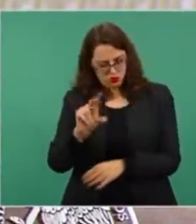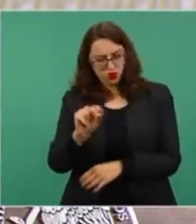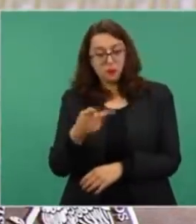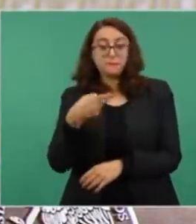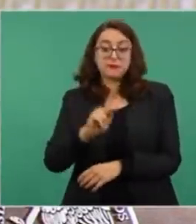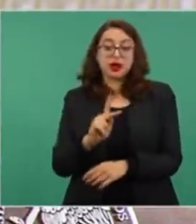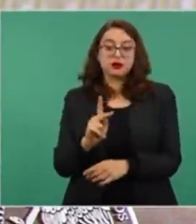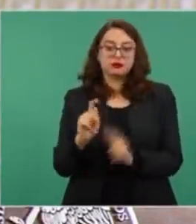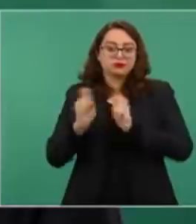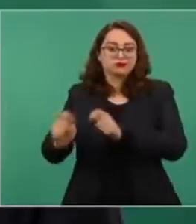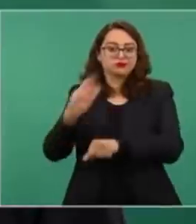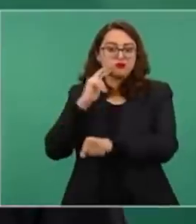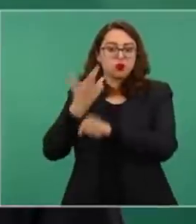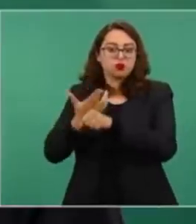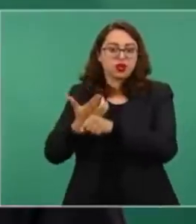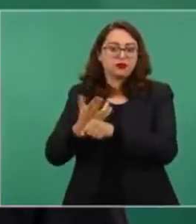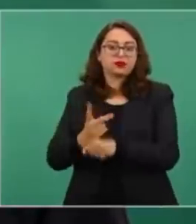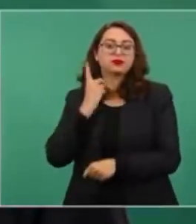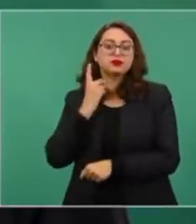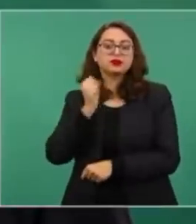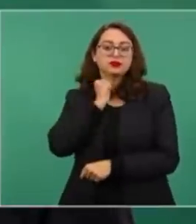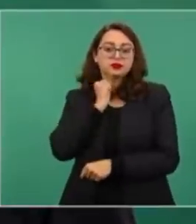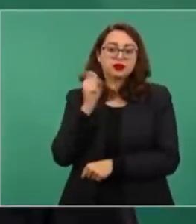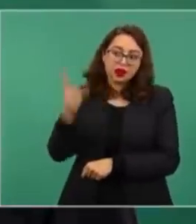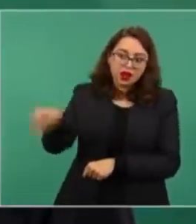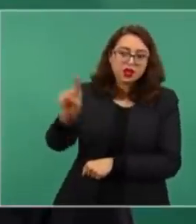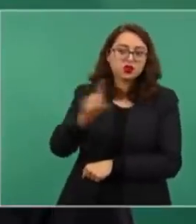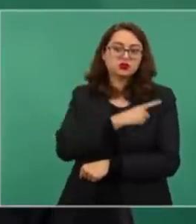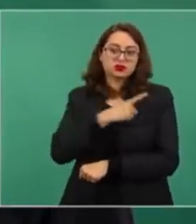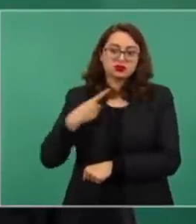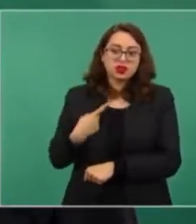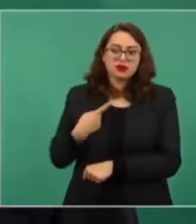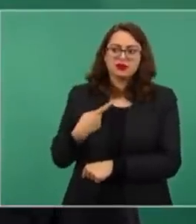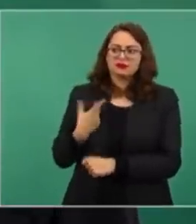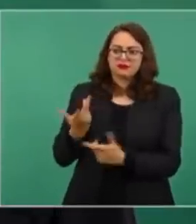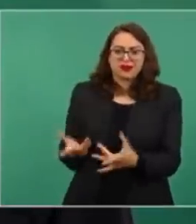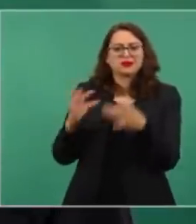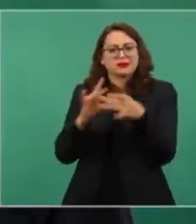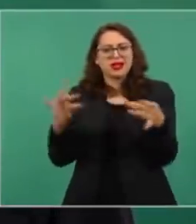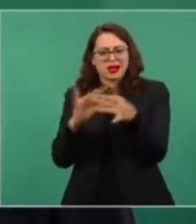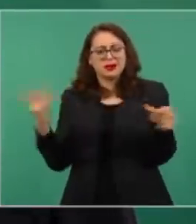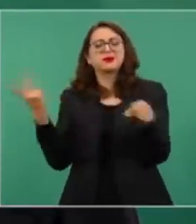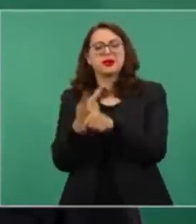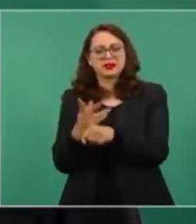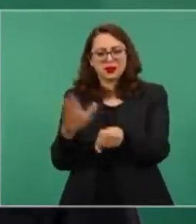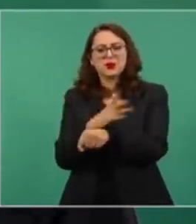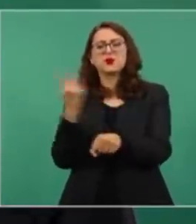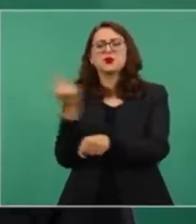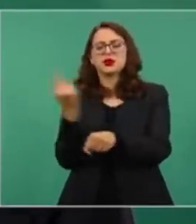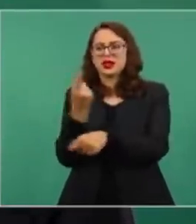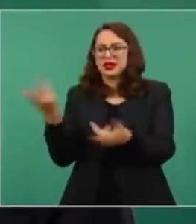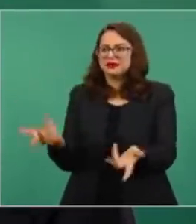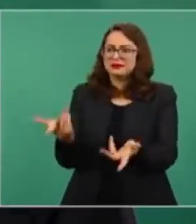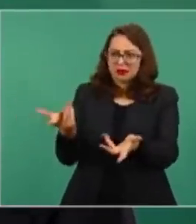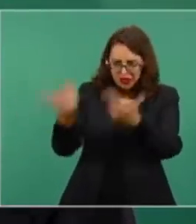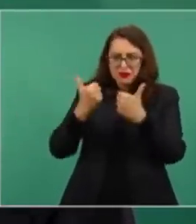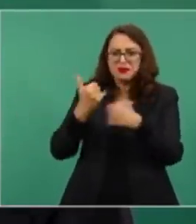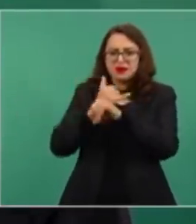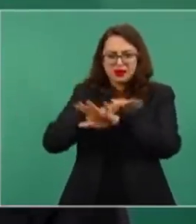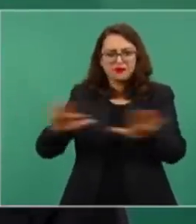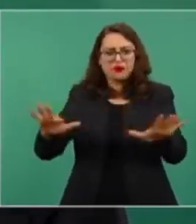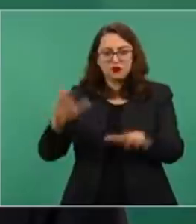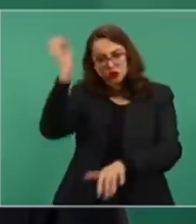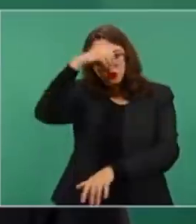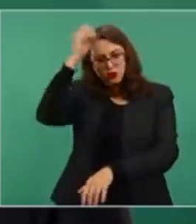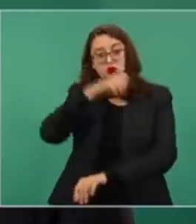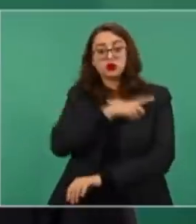al Poder Legislativo. Ellos deberían de explicar esta situación y dar un punto de